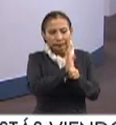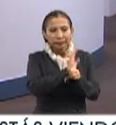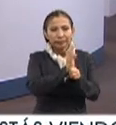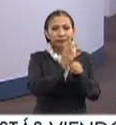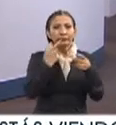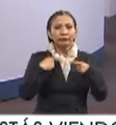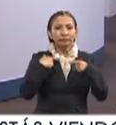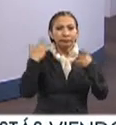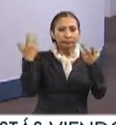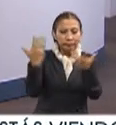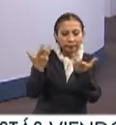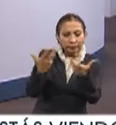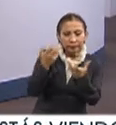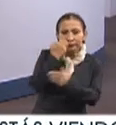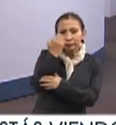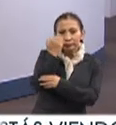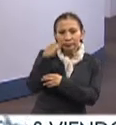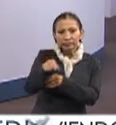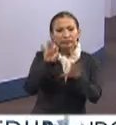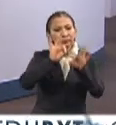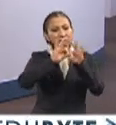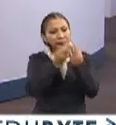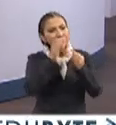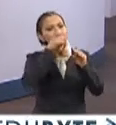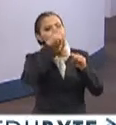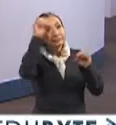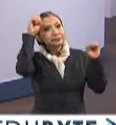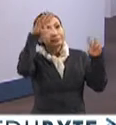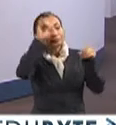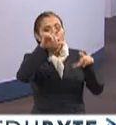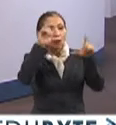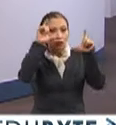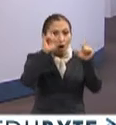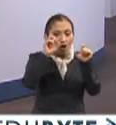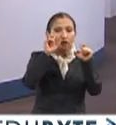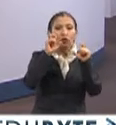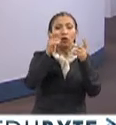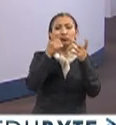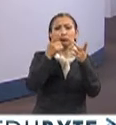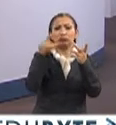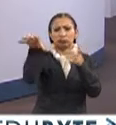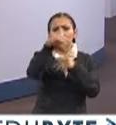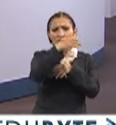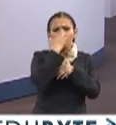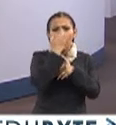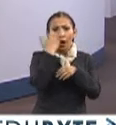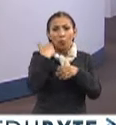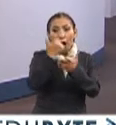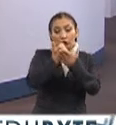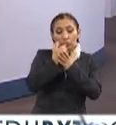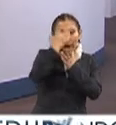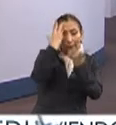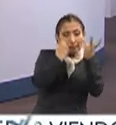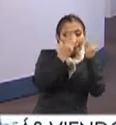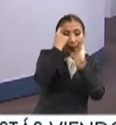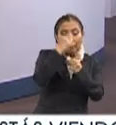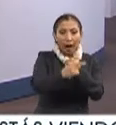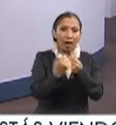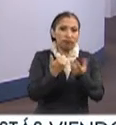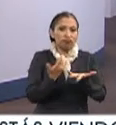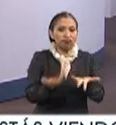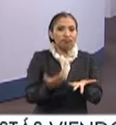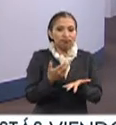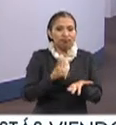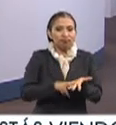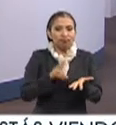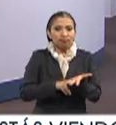de realizadores, de formas de iluminación, de foto fija, en fin, ¿no? Pues te da todos los elementos,